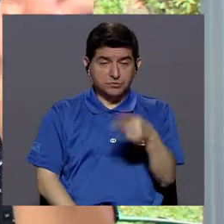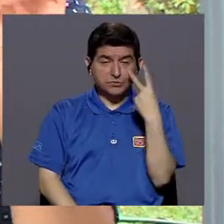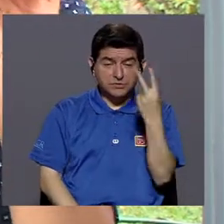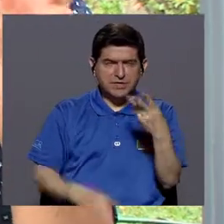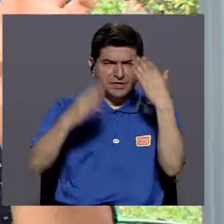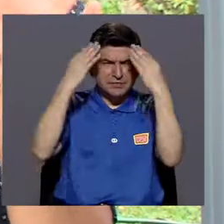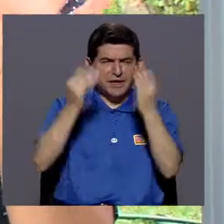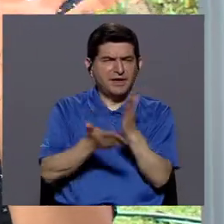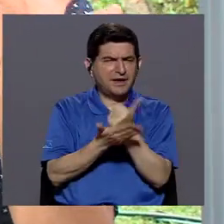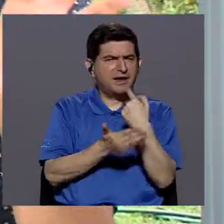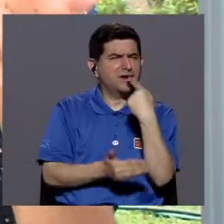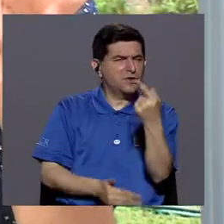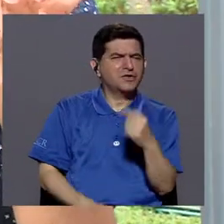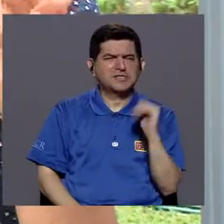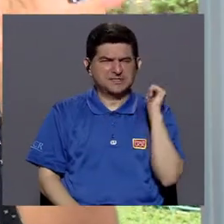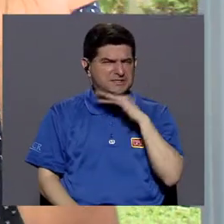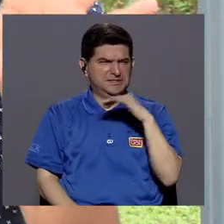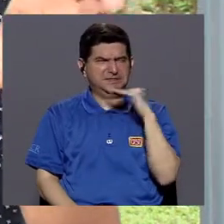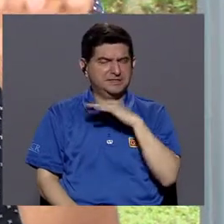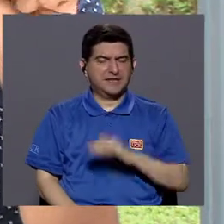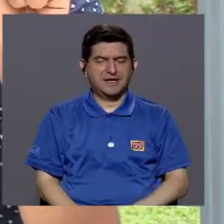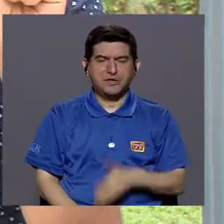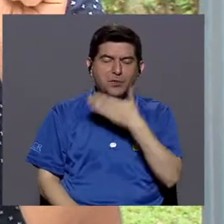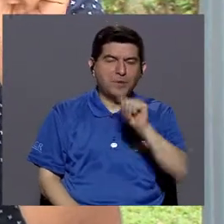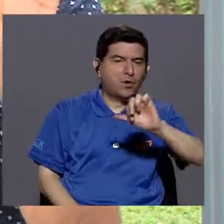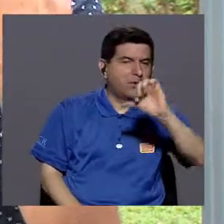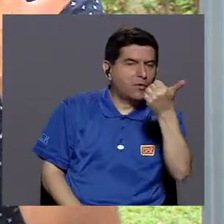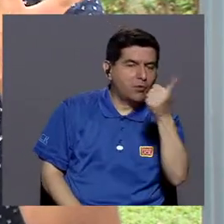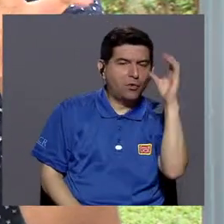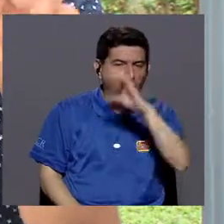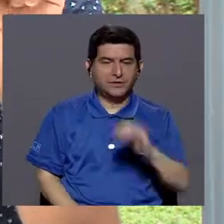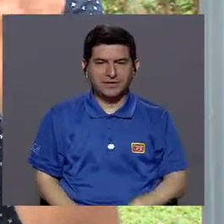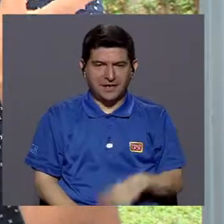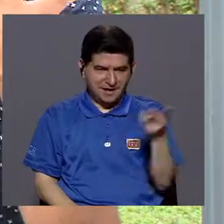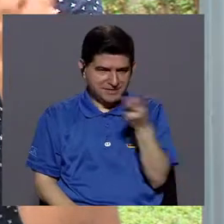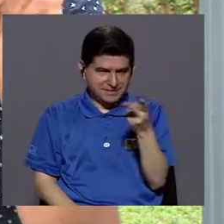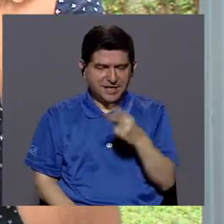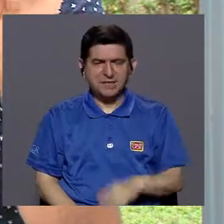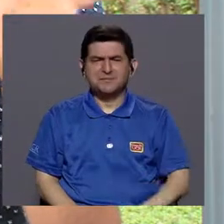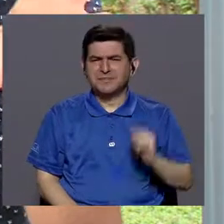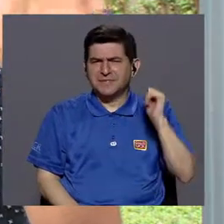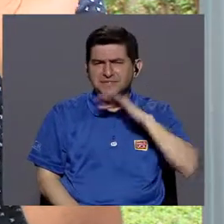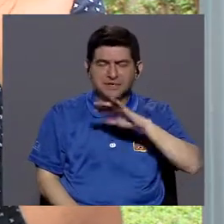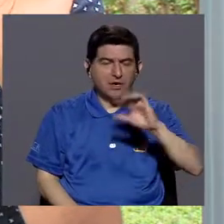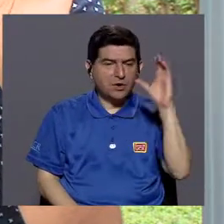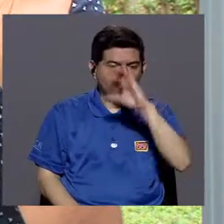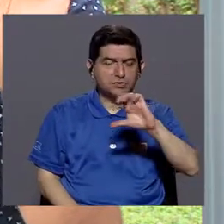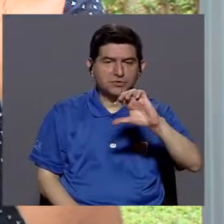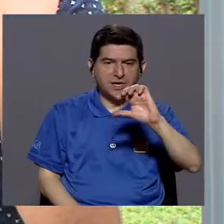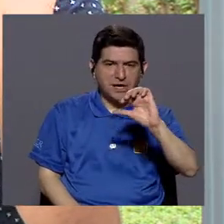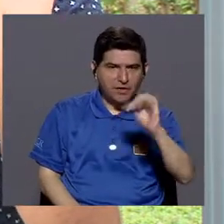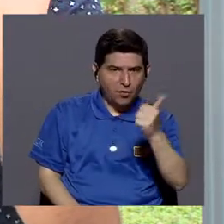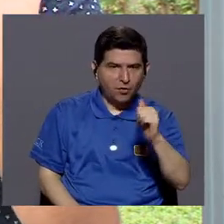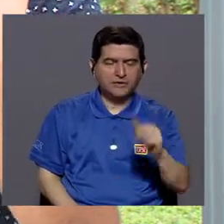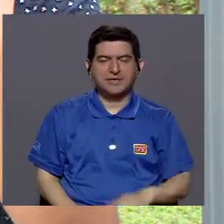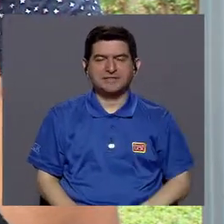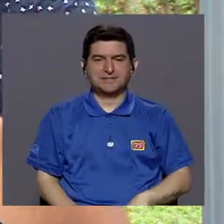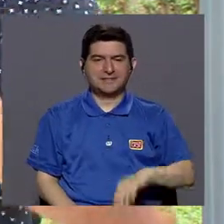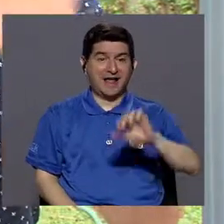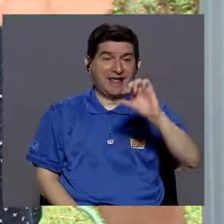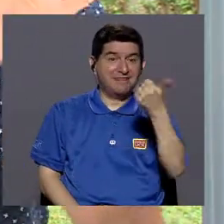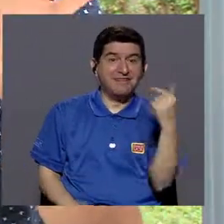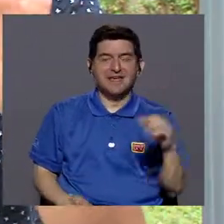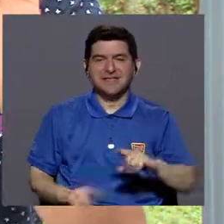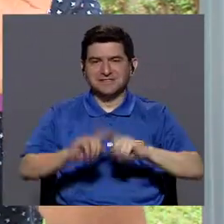ve una fuente que dice algo que le parece un poco raro, busque dos fuentes. Si las dos fuentes le dicen algo raro, busque diez fuentes. Si ya